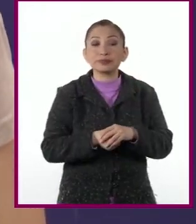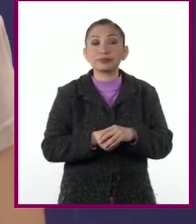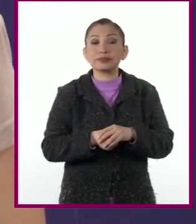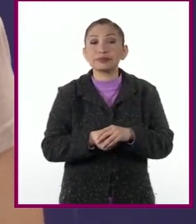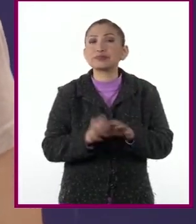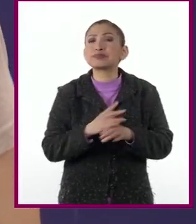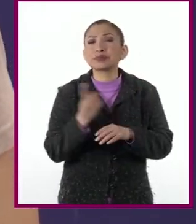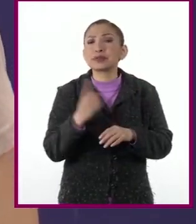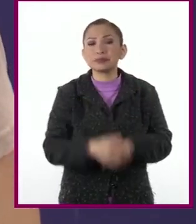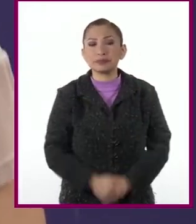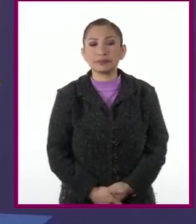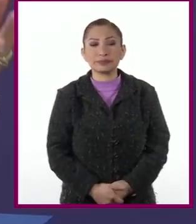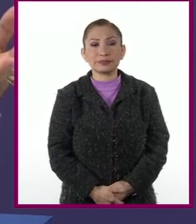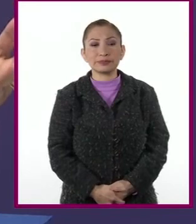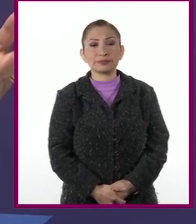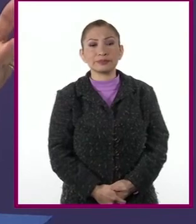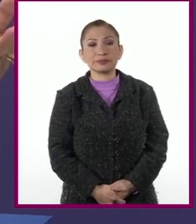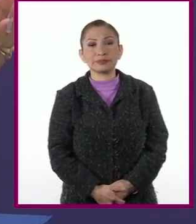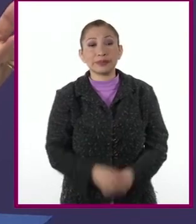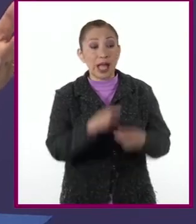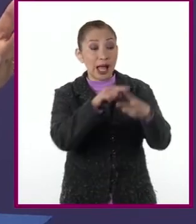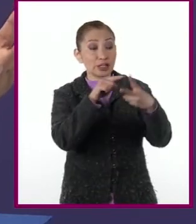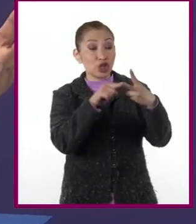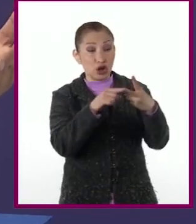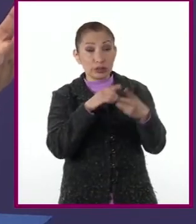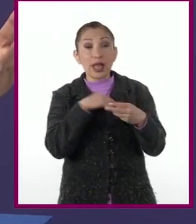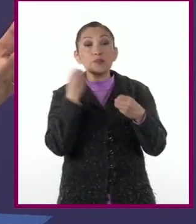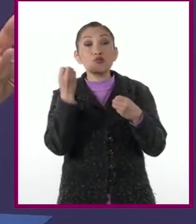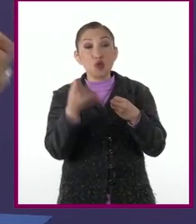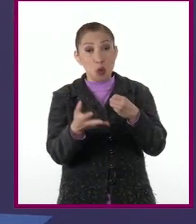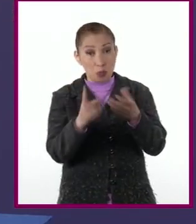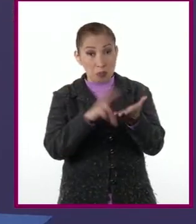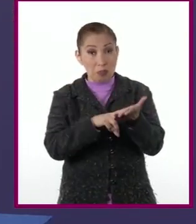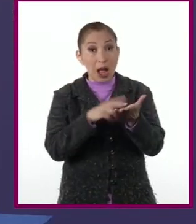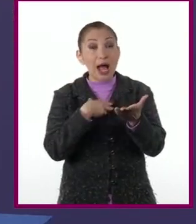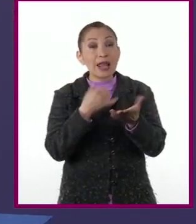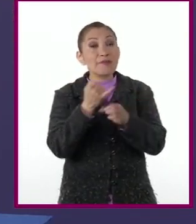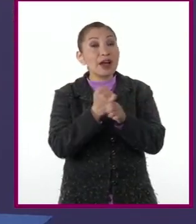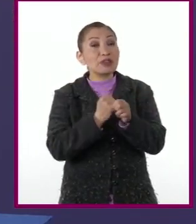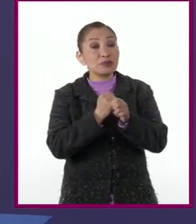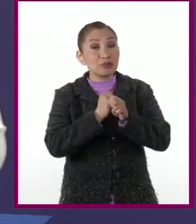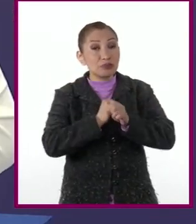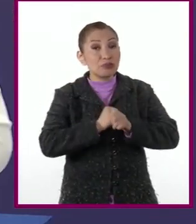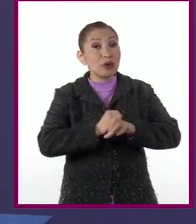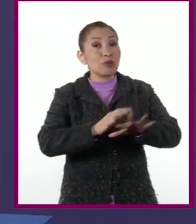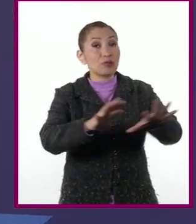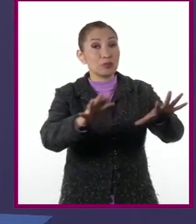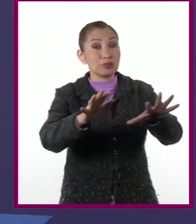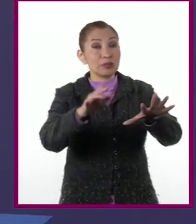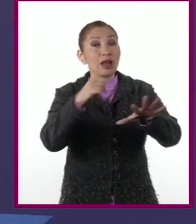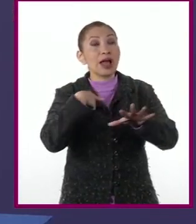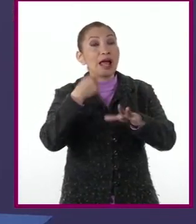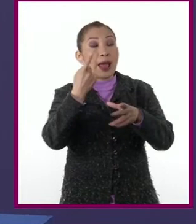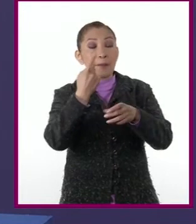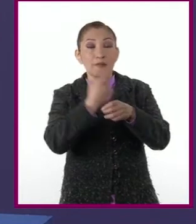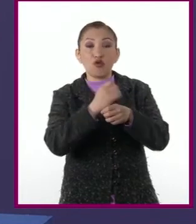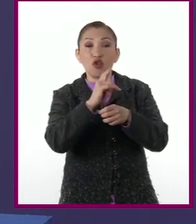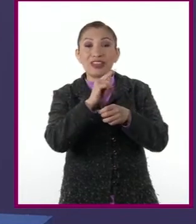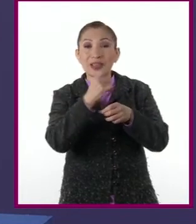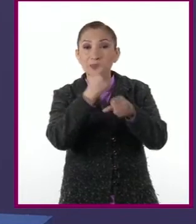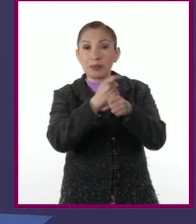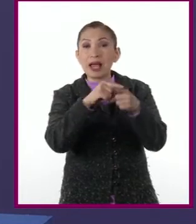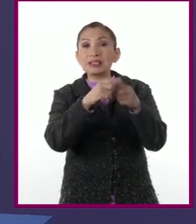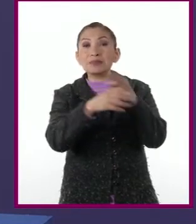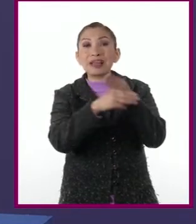¿Por qué? Ambas brindarían aportaciones valiosas a la investigación. Las fuentes primarias son